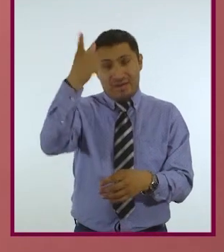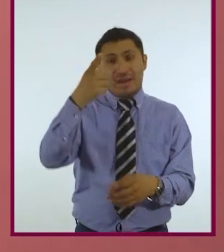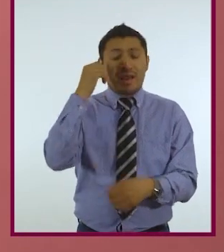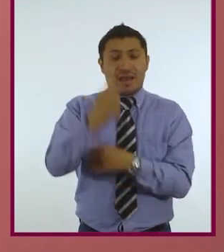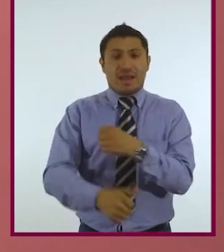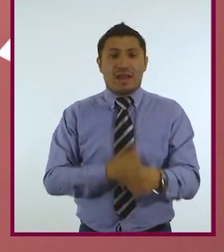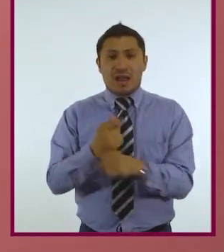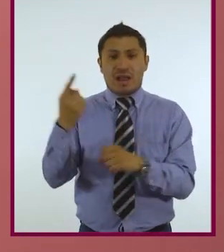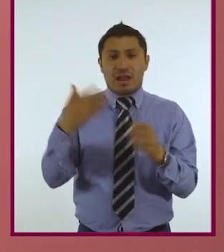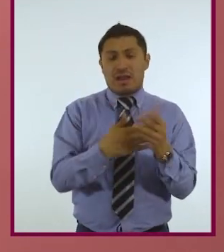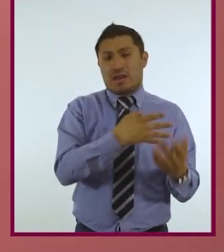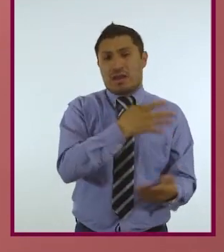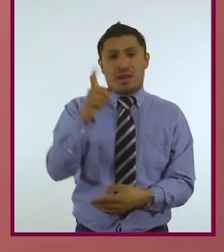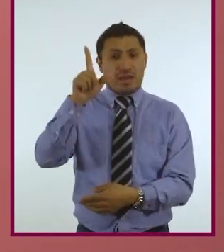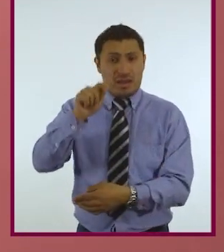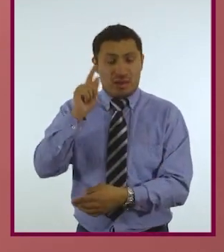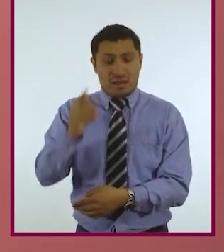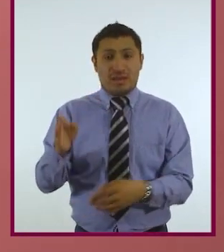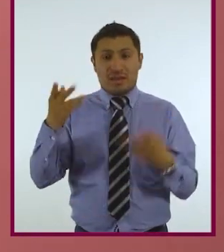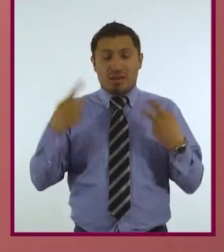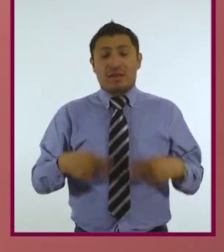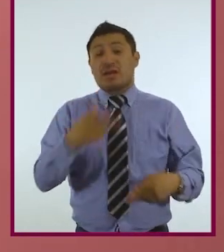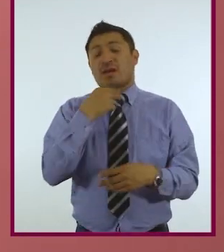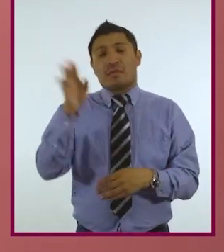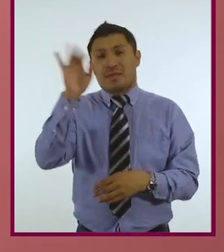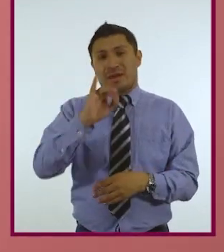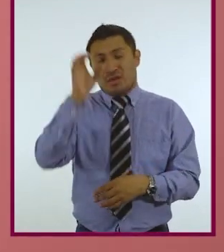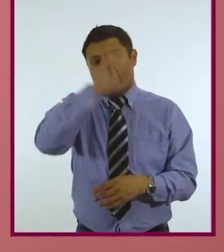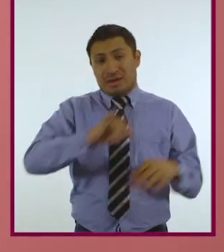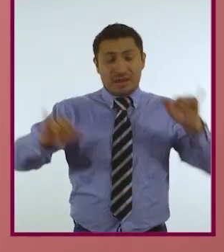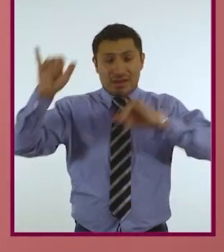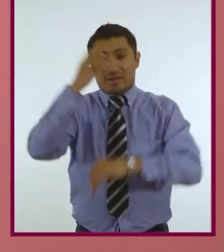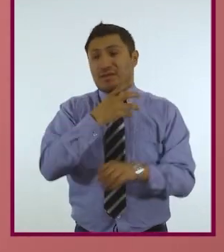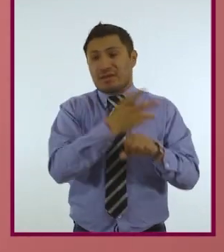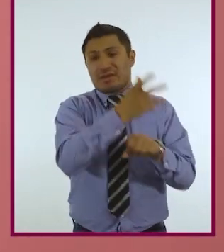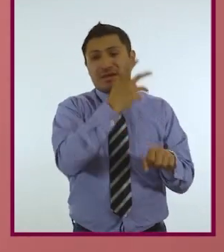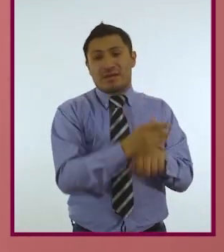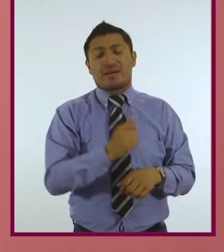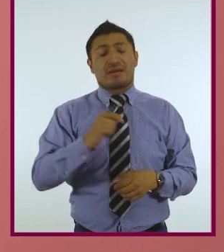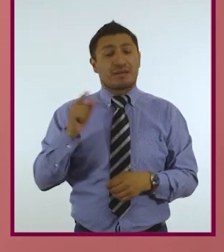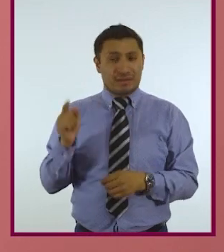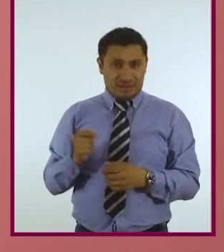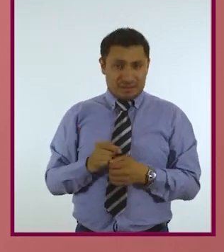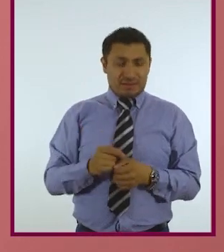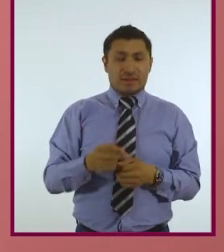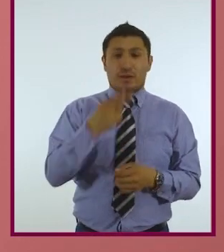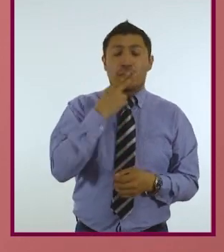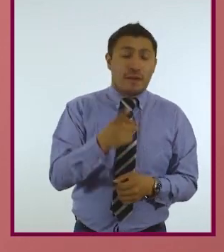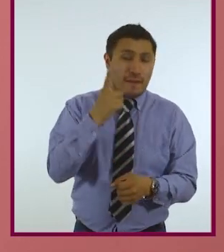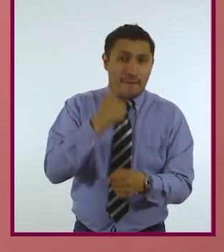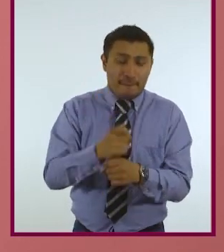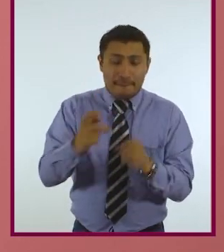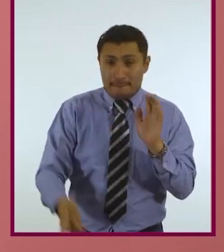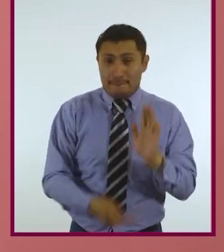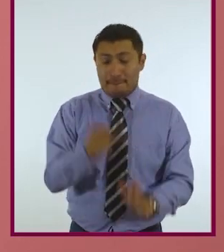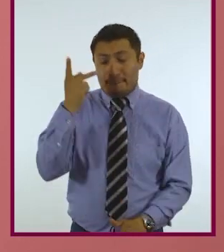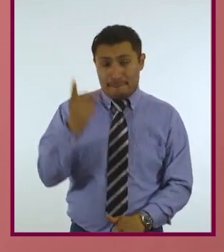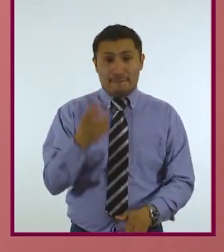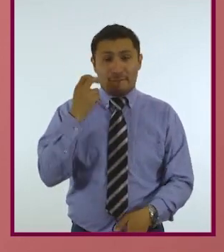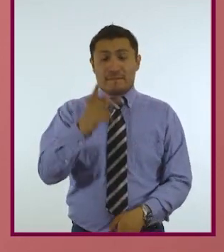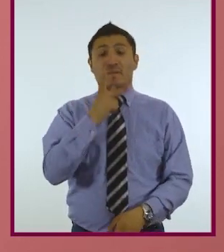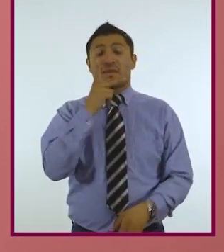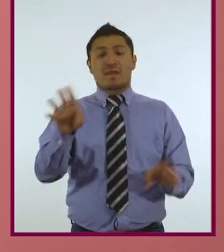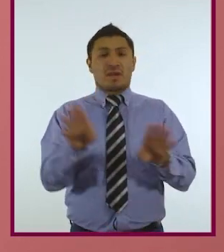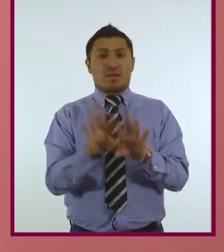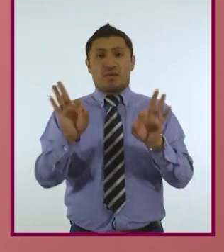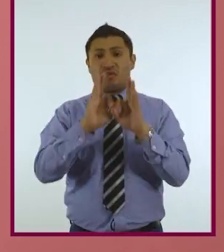año de 1970. El bioquímico estadounidense Van Ryns y Lord Potter II usó por primera vez el término como